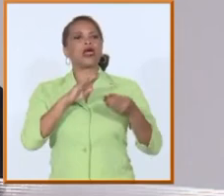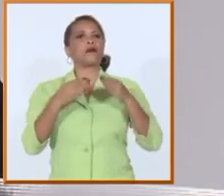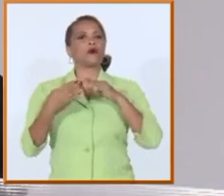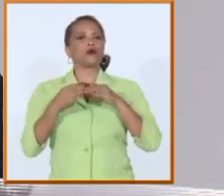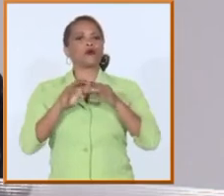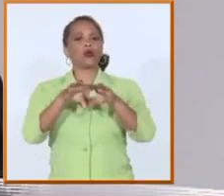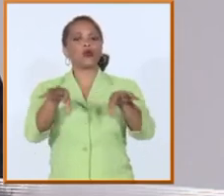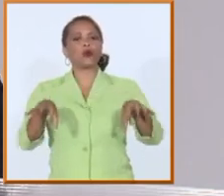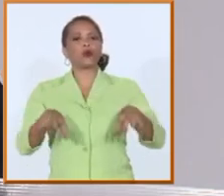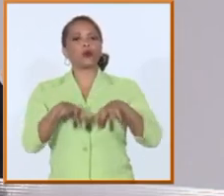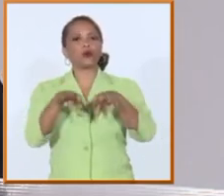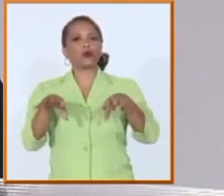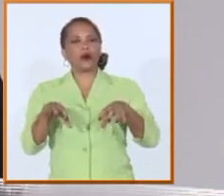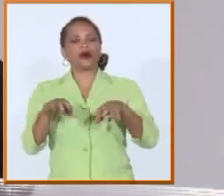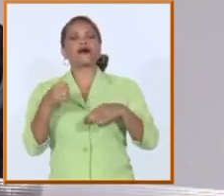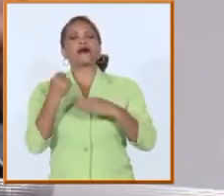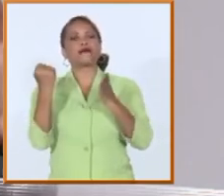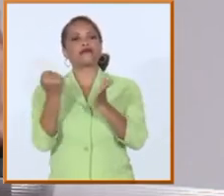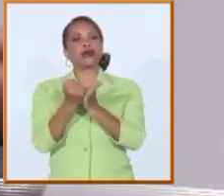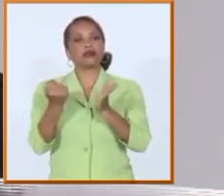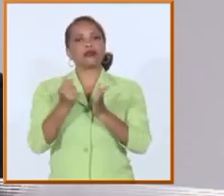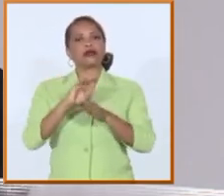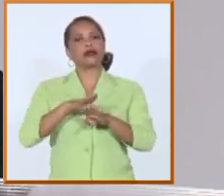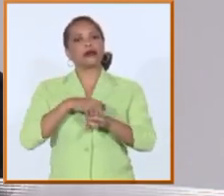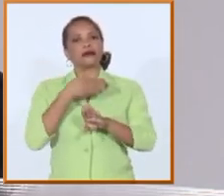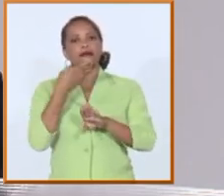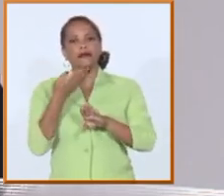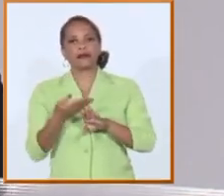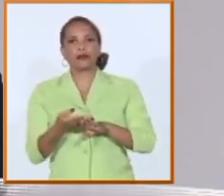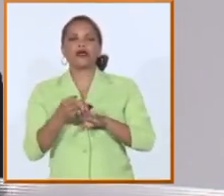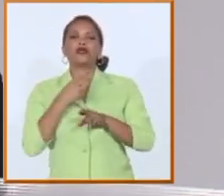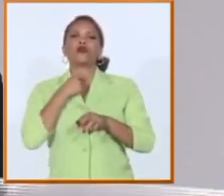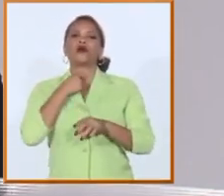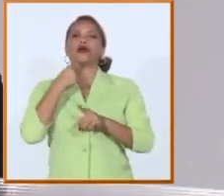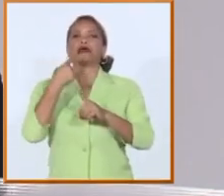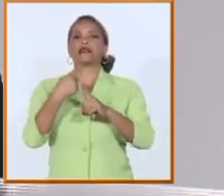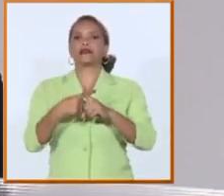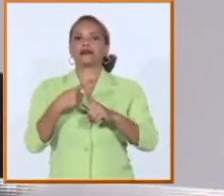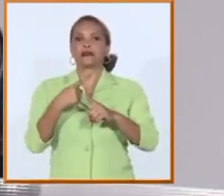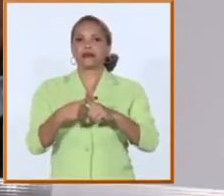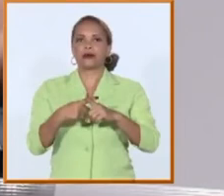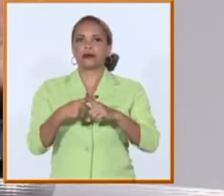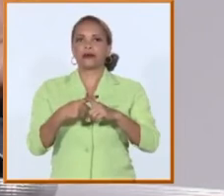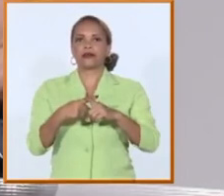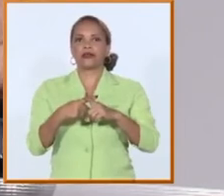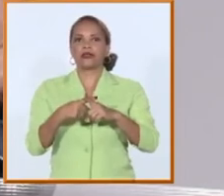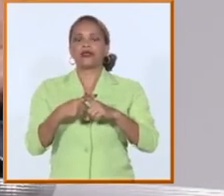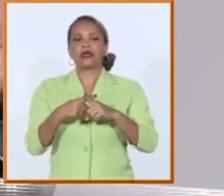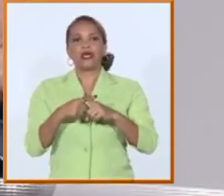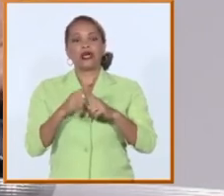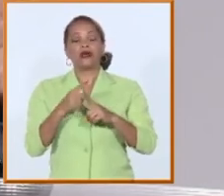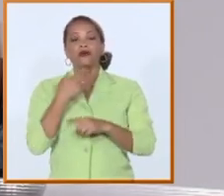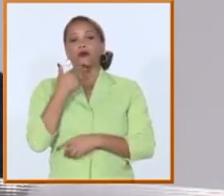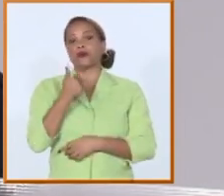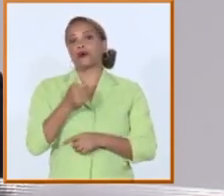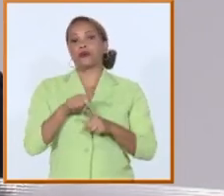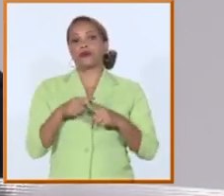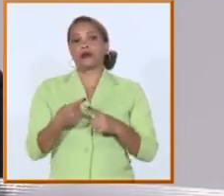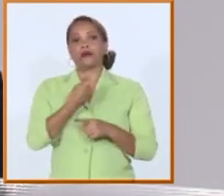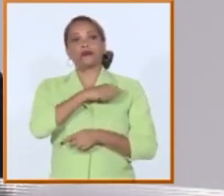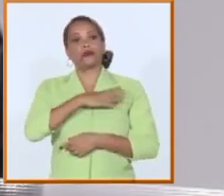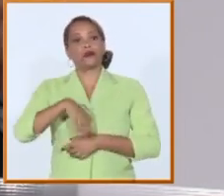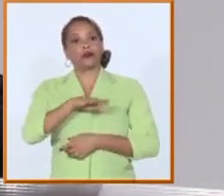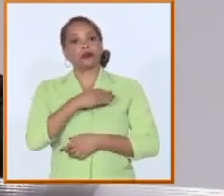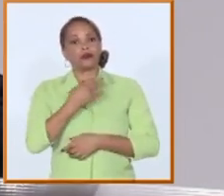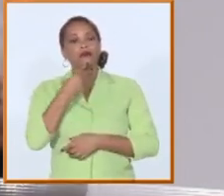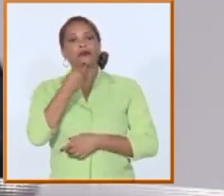correspondientes para garantizar que una vez más los exámenes le den la tranquilidad que necesita nuestra población que los